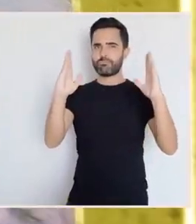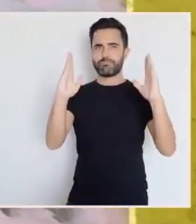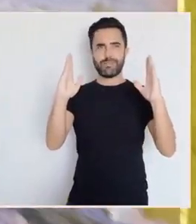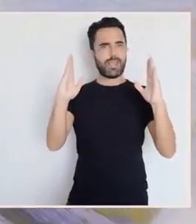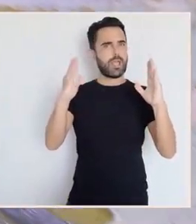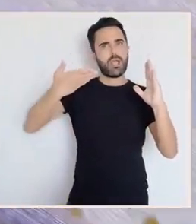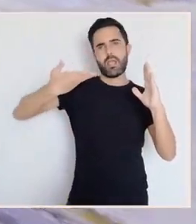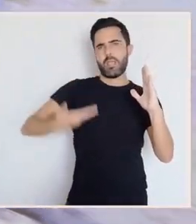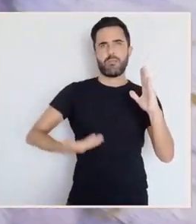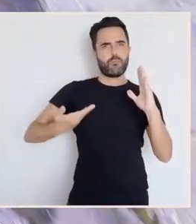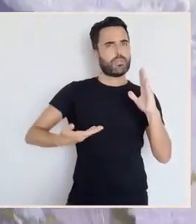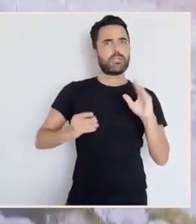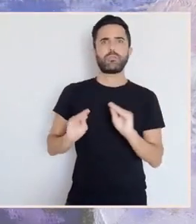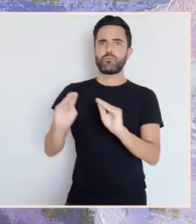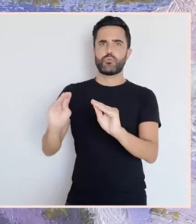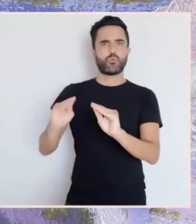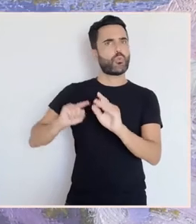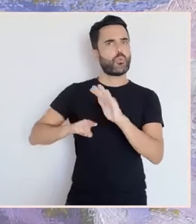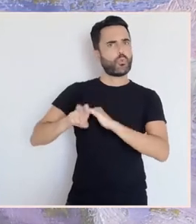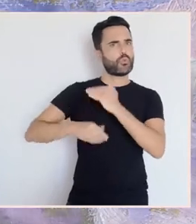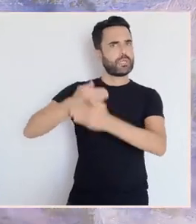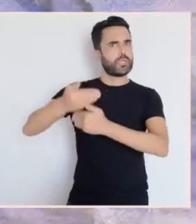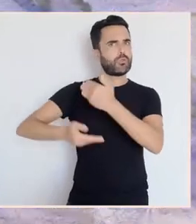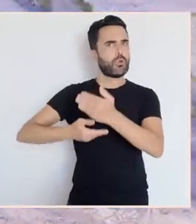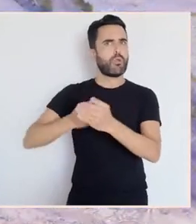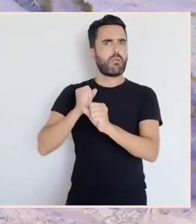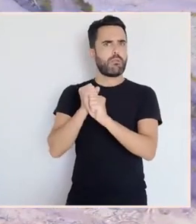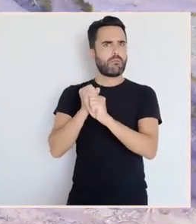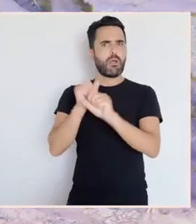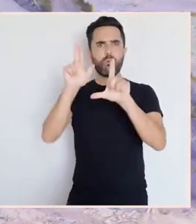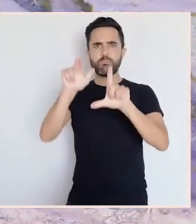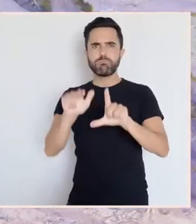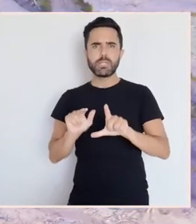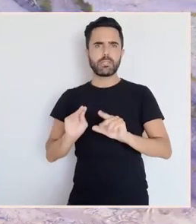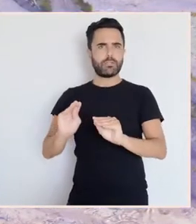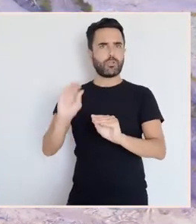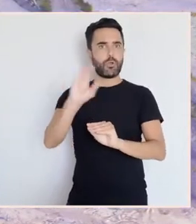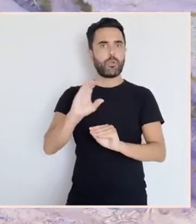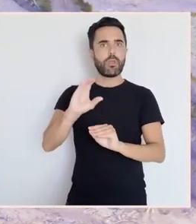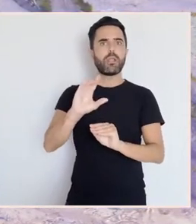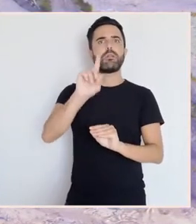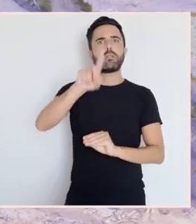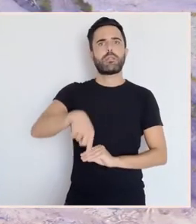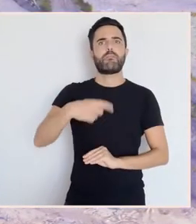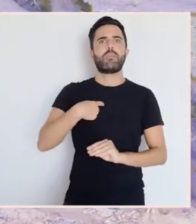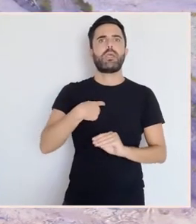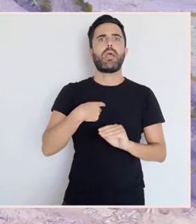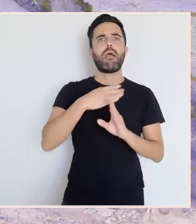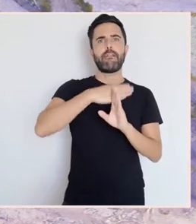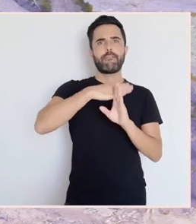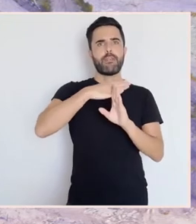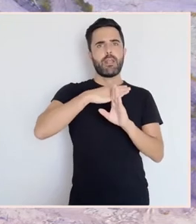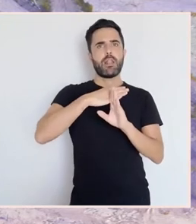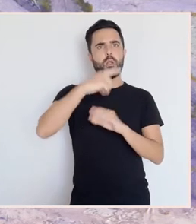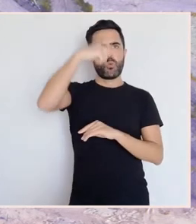serán estesciais, non só na obra, en a carreira pictórica de Manuel Colmeiro, senón a nivel, pois, de toda